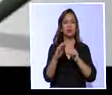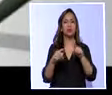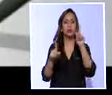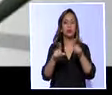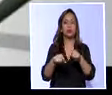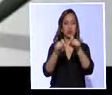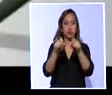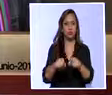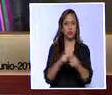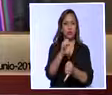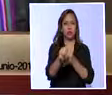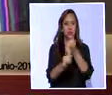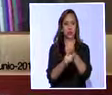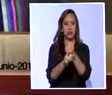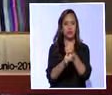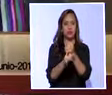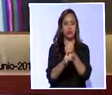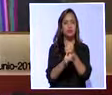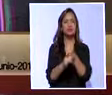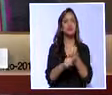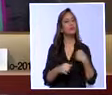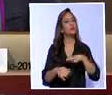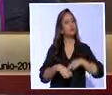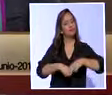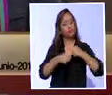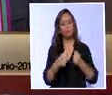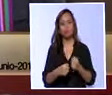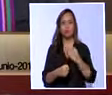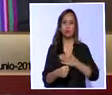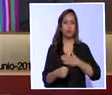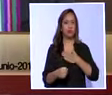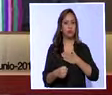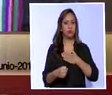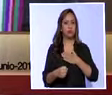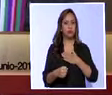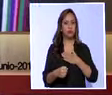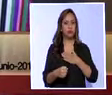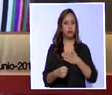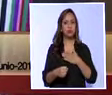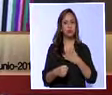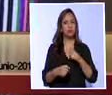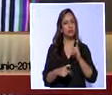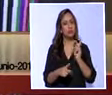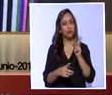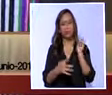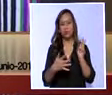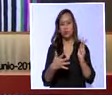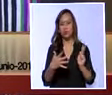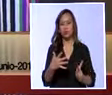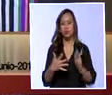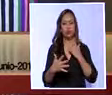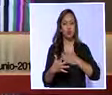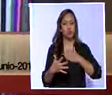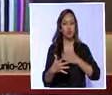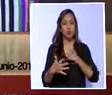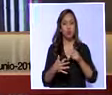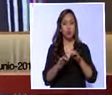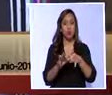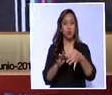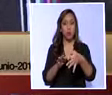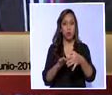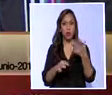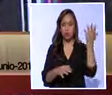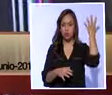Internacionales. Insistimos y recalcamos enérgicamente como pueblos